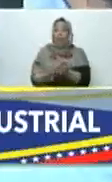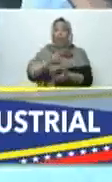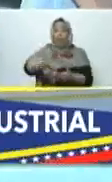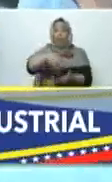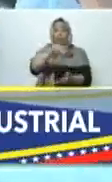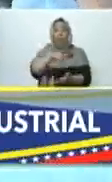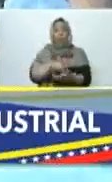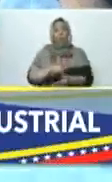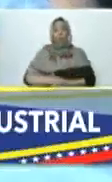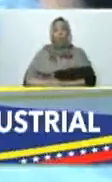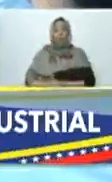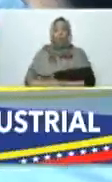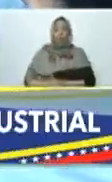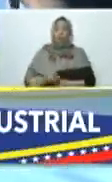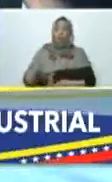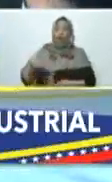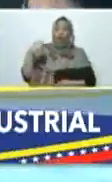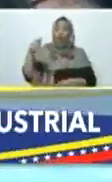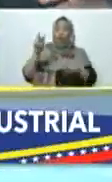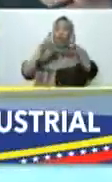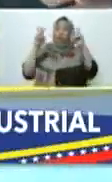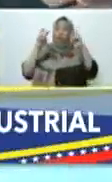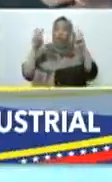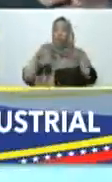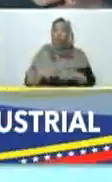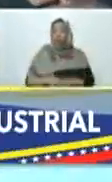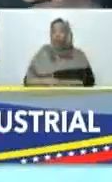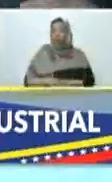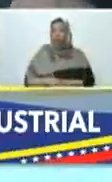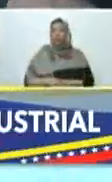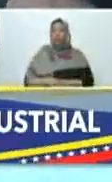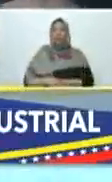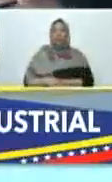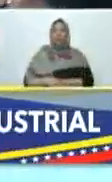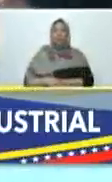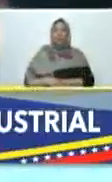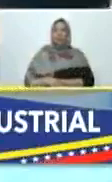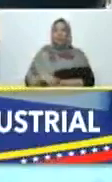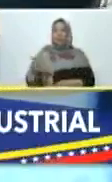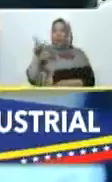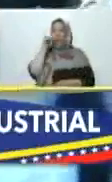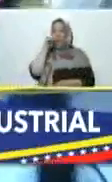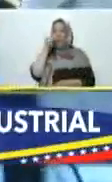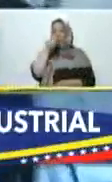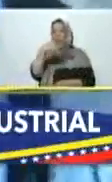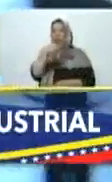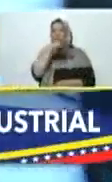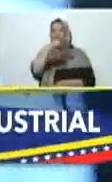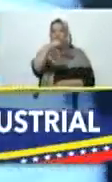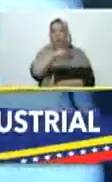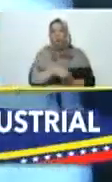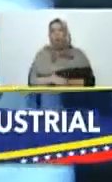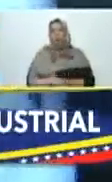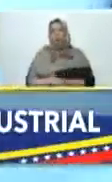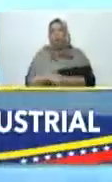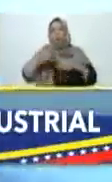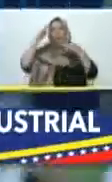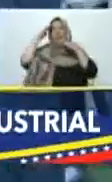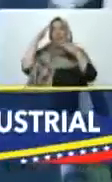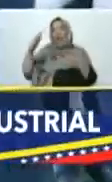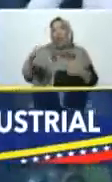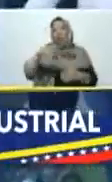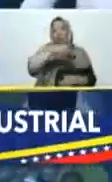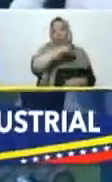Ahora pasemos al otro tema. ¿Qué me tiene por aquí? Pedro Maldonado. Buenas noticias para el pueblo. Saludos, presidente.